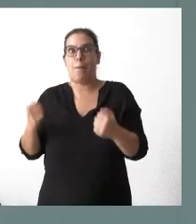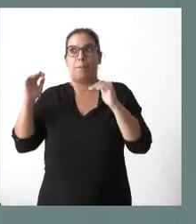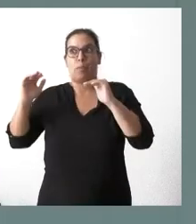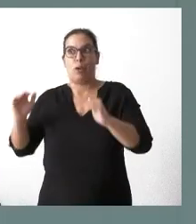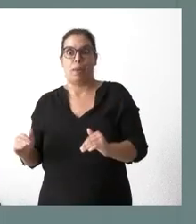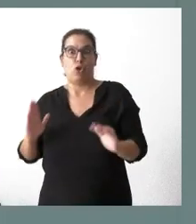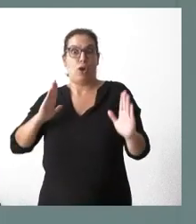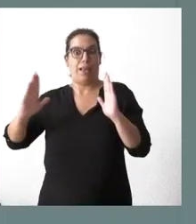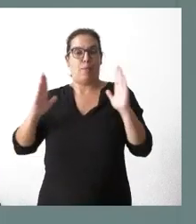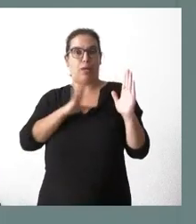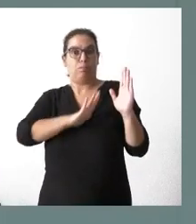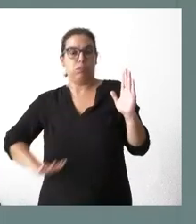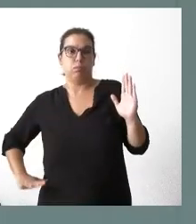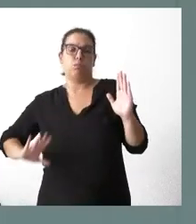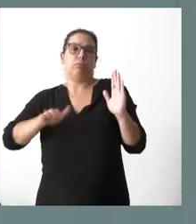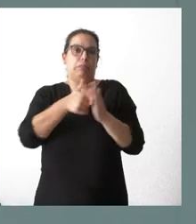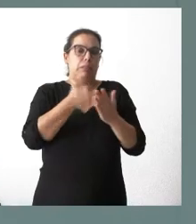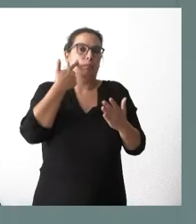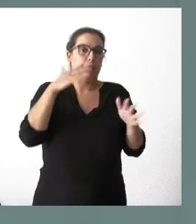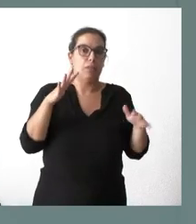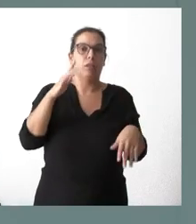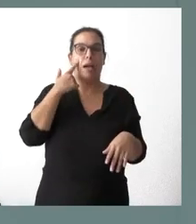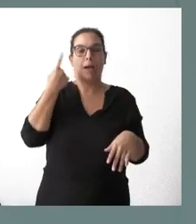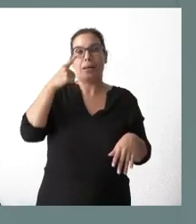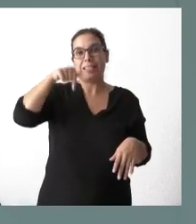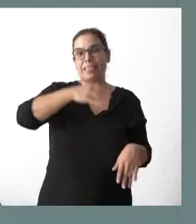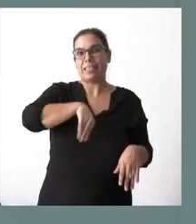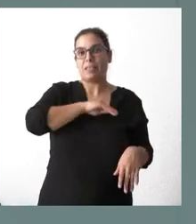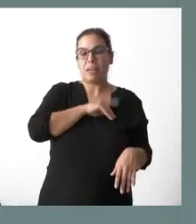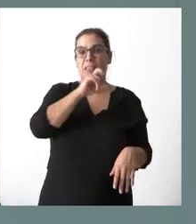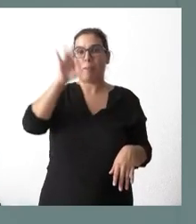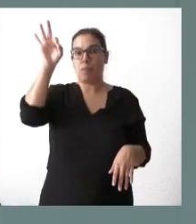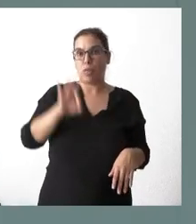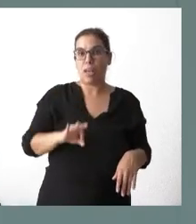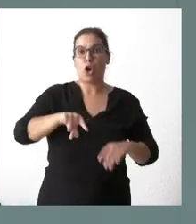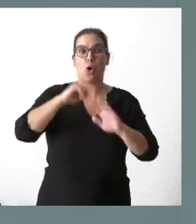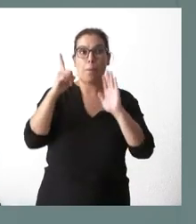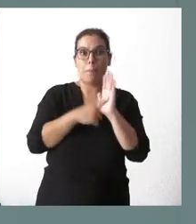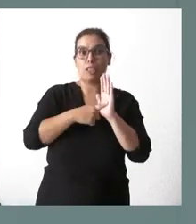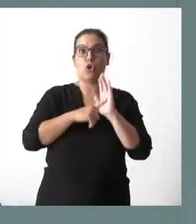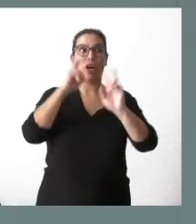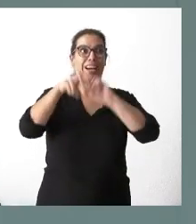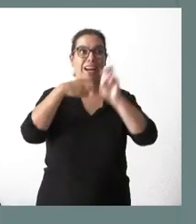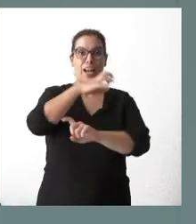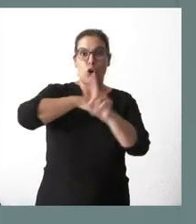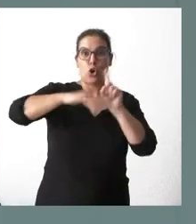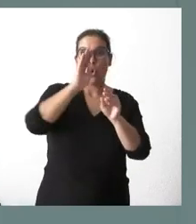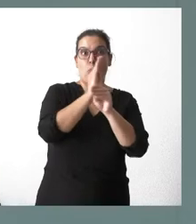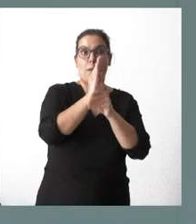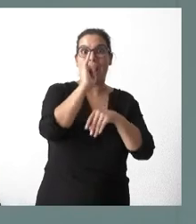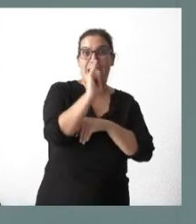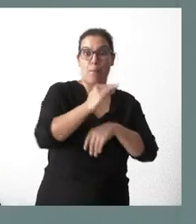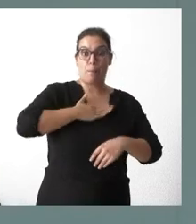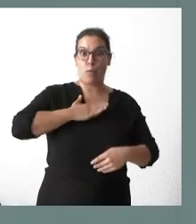hasta que seamos capaces en España, de que el 100% de la energía proceda de fuentes renovables y tengamos garantizadas 100% la producción energética,